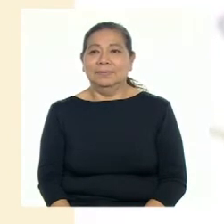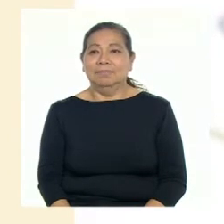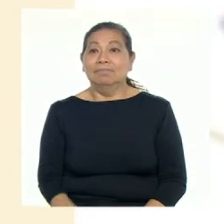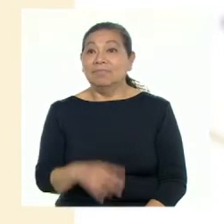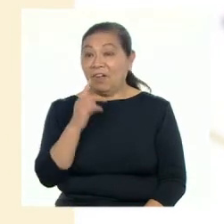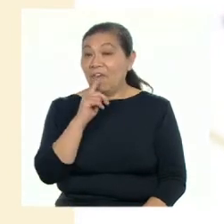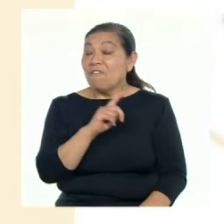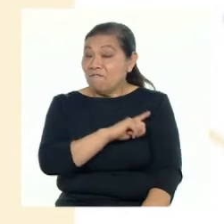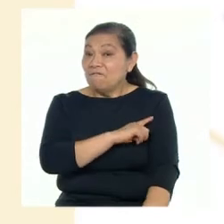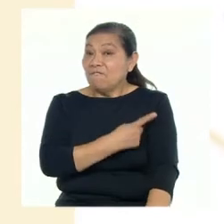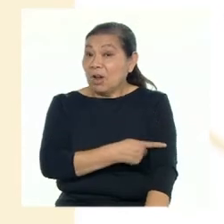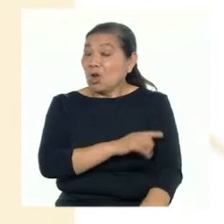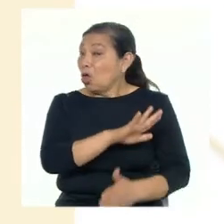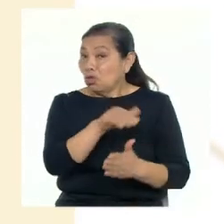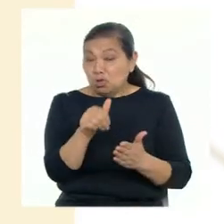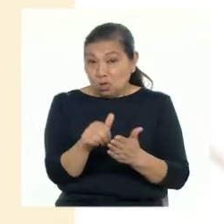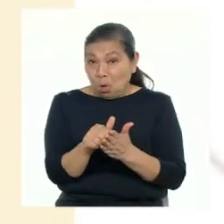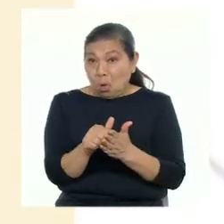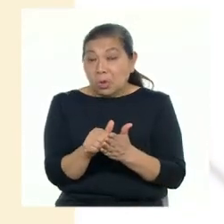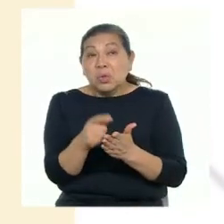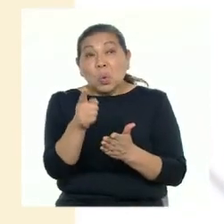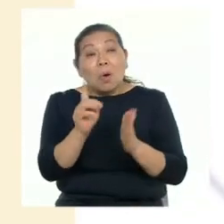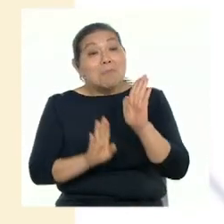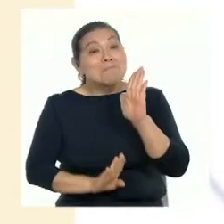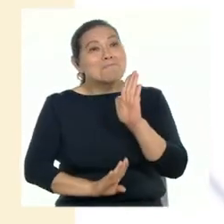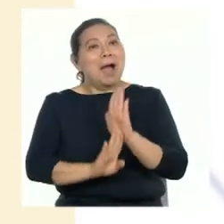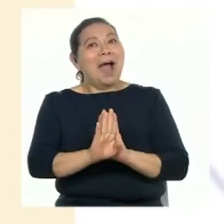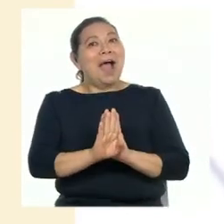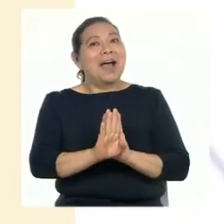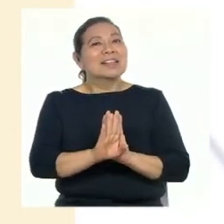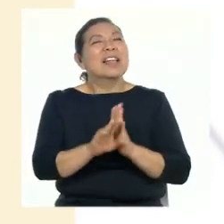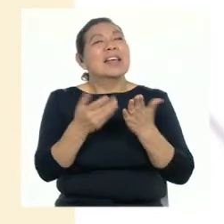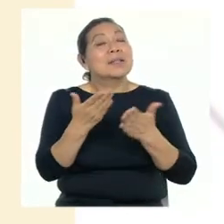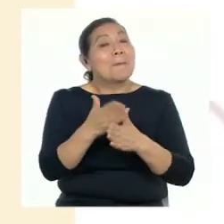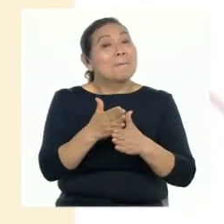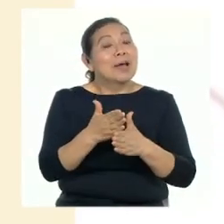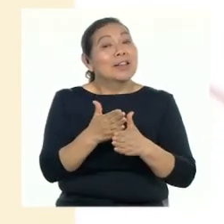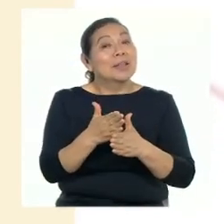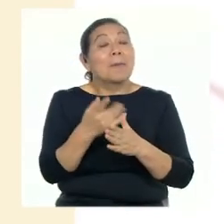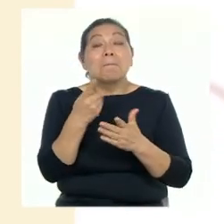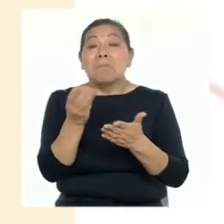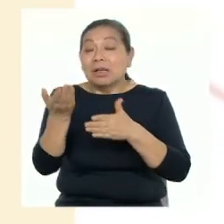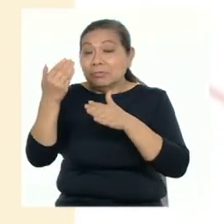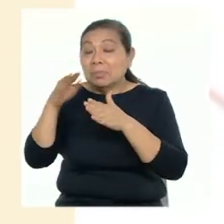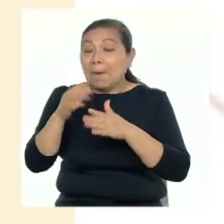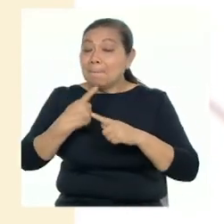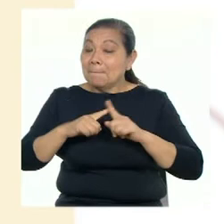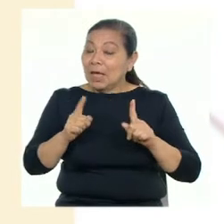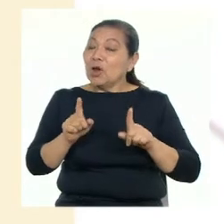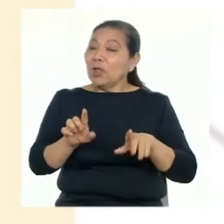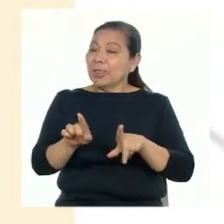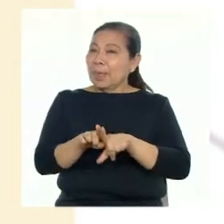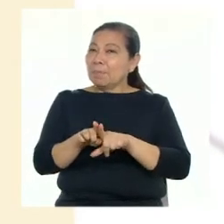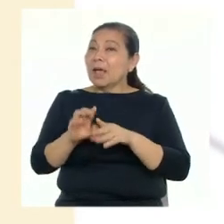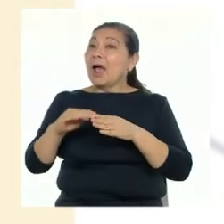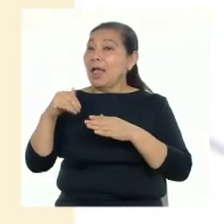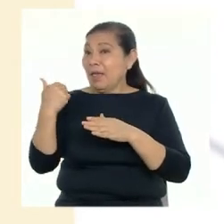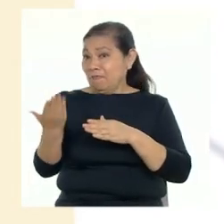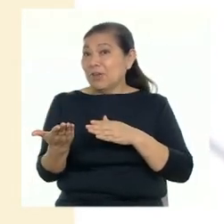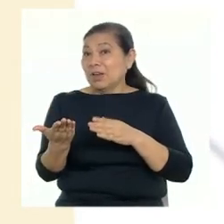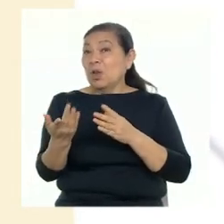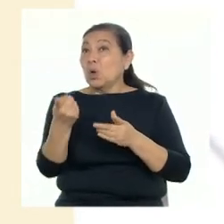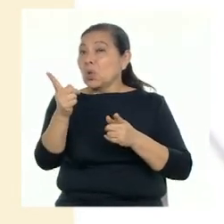Nuestras fortalezas son todas las capacidades en las que destacamos. Estas son parte de los factores internos, pero también los hay externos.